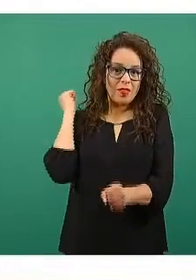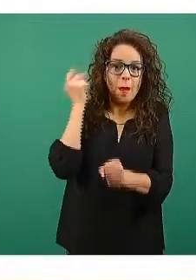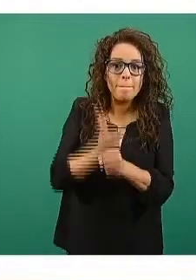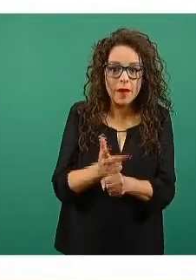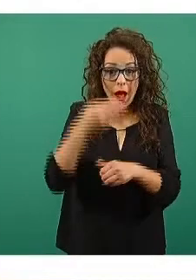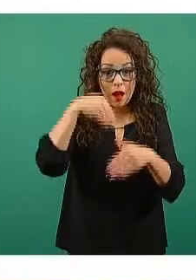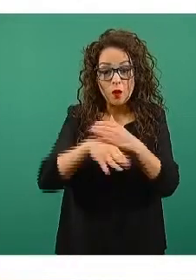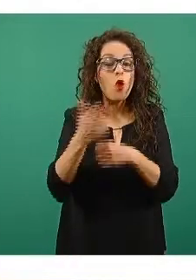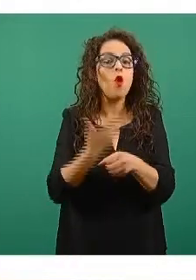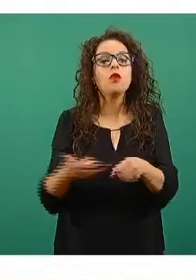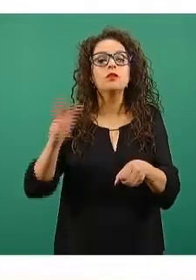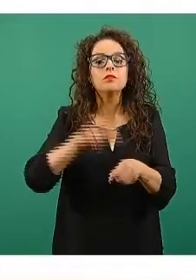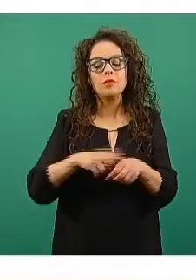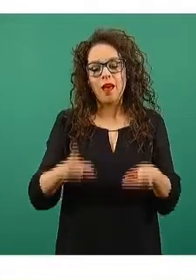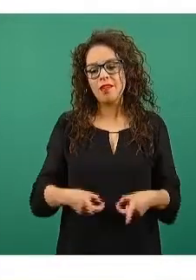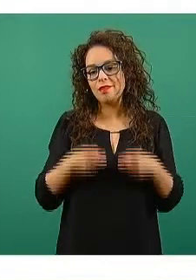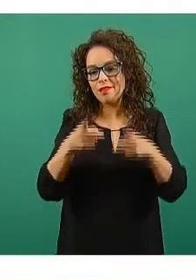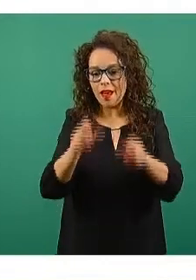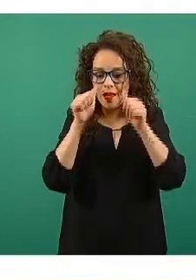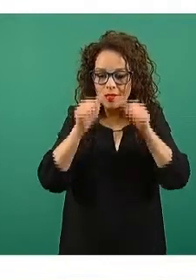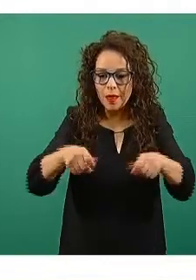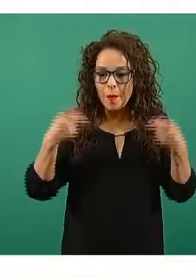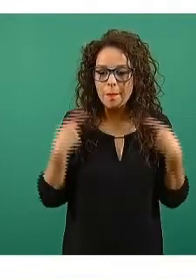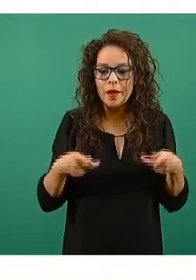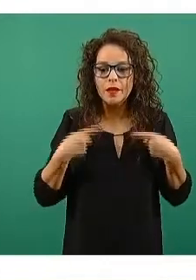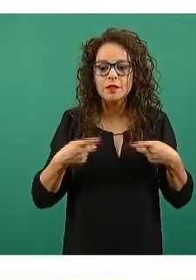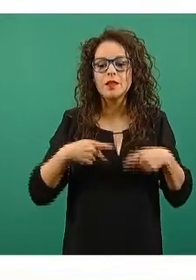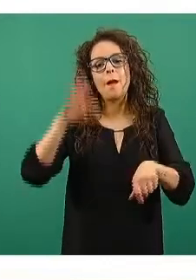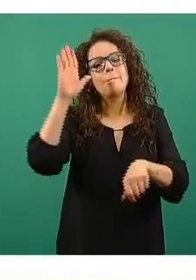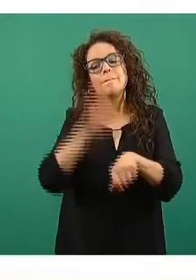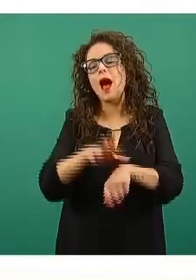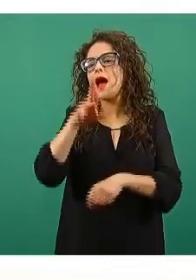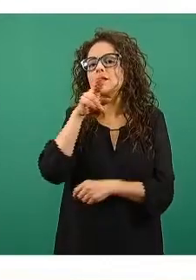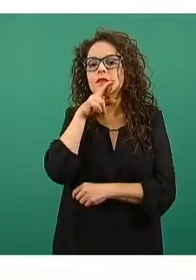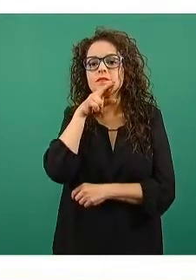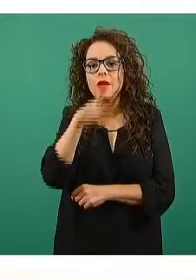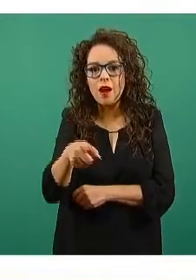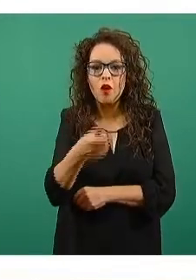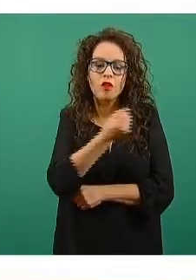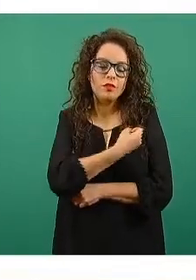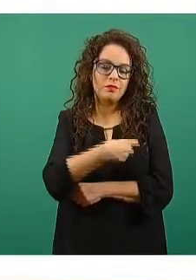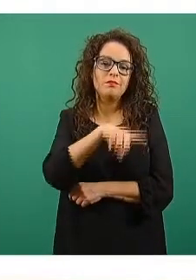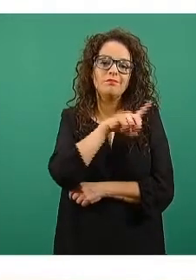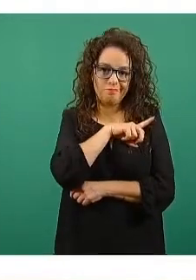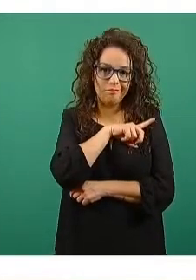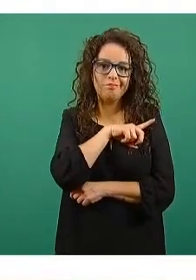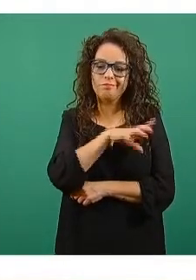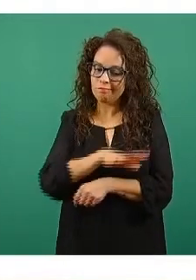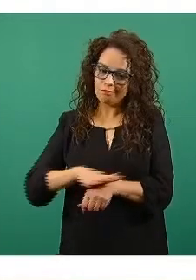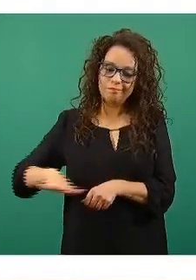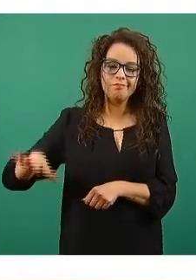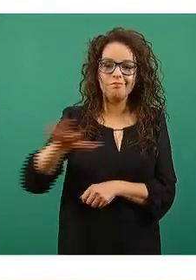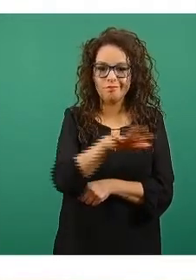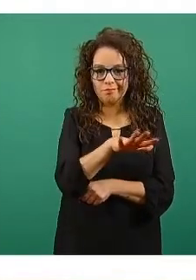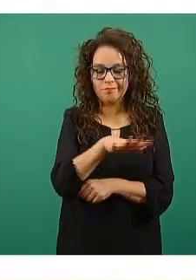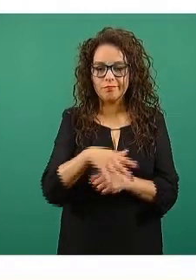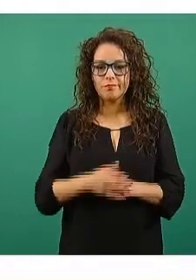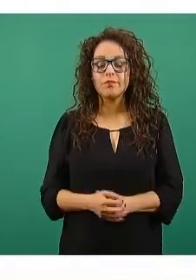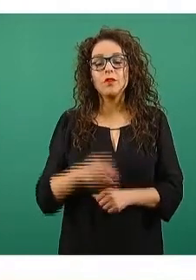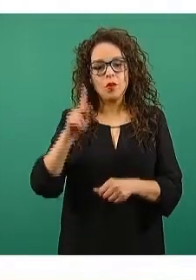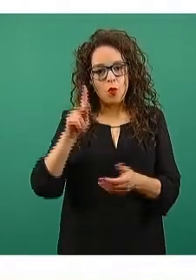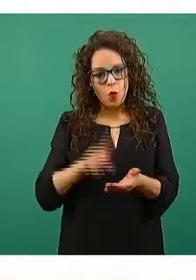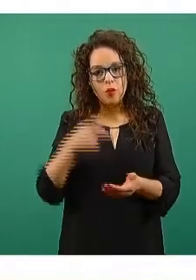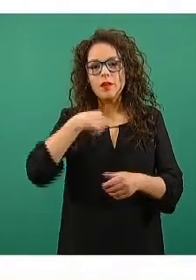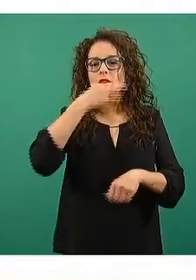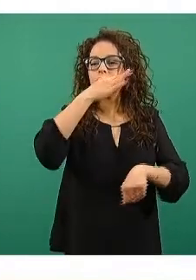cuidados que se les dan a las personas, es muchísimo mejor el resultado en salud que van a tener. Nuevamente, el llamado a la población